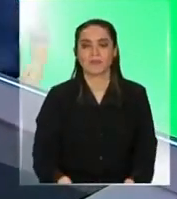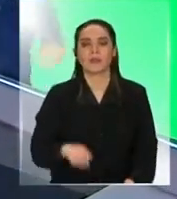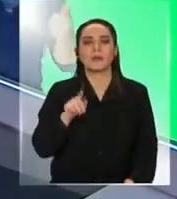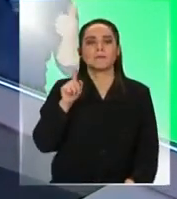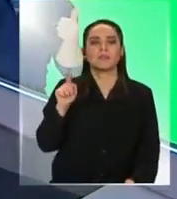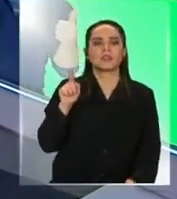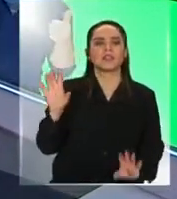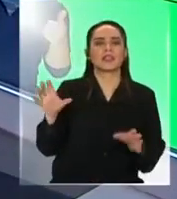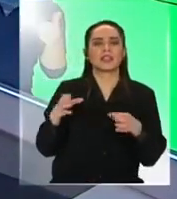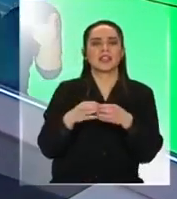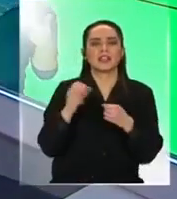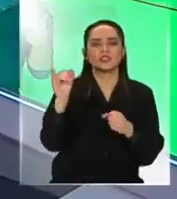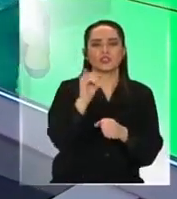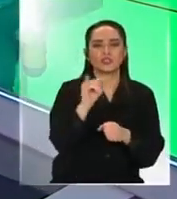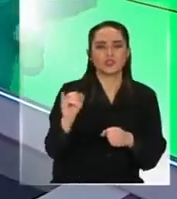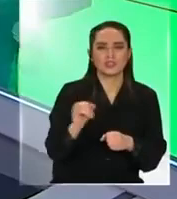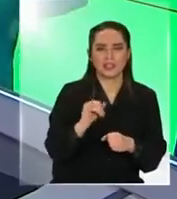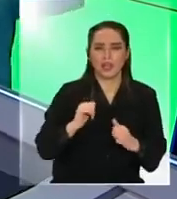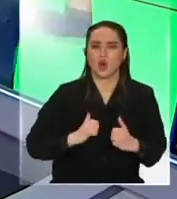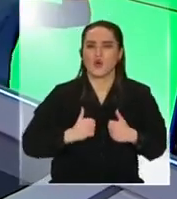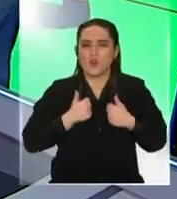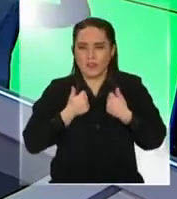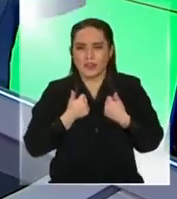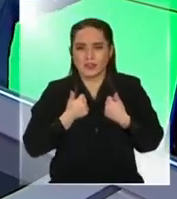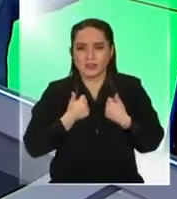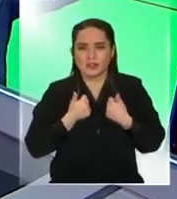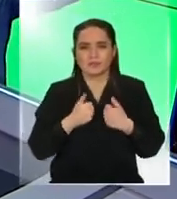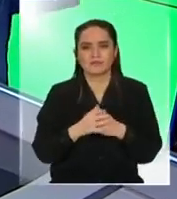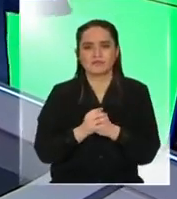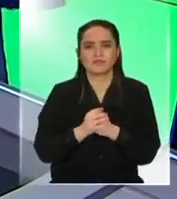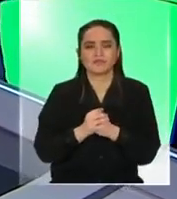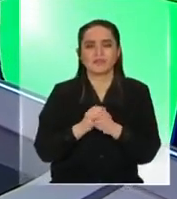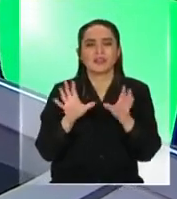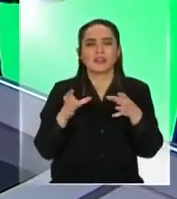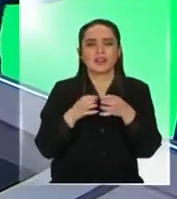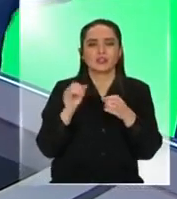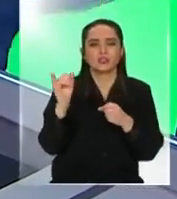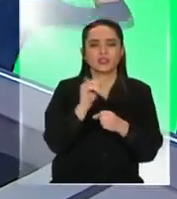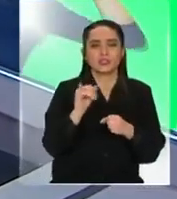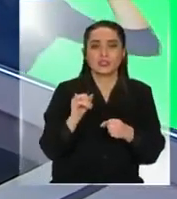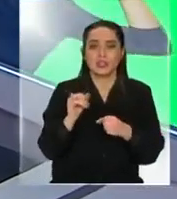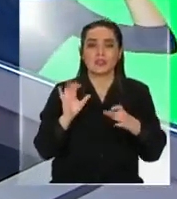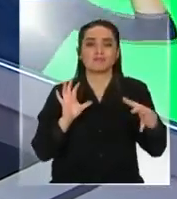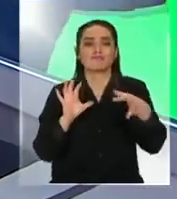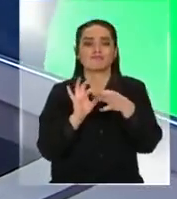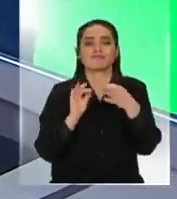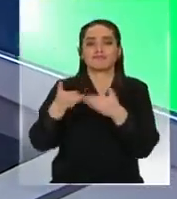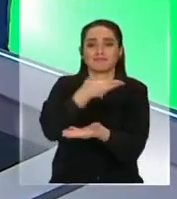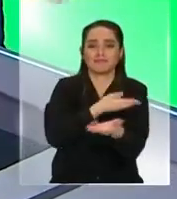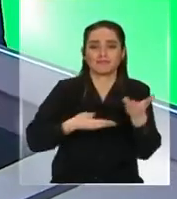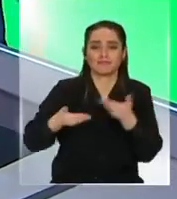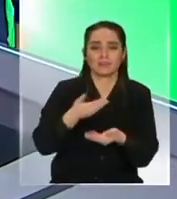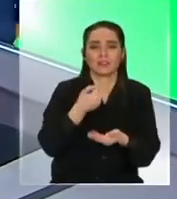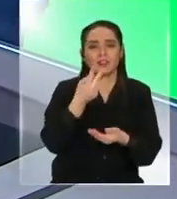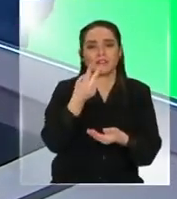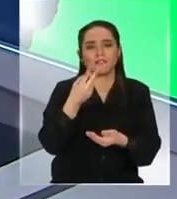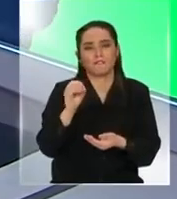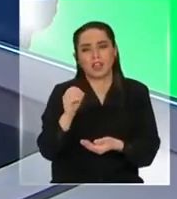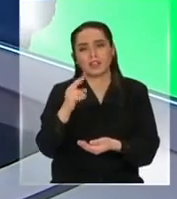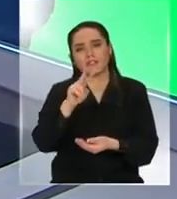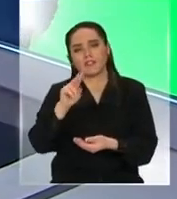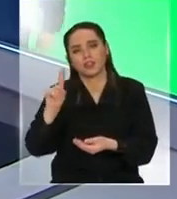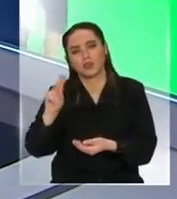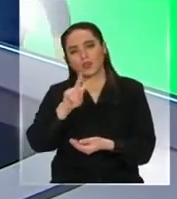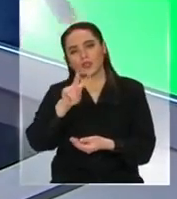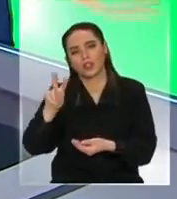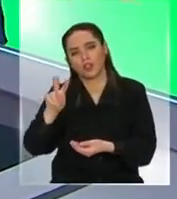adelante ¿Ya? Ya. Una generación Z que va a convivir contigo 20, 21, 22, 23, 24